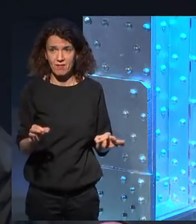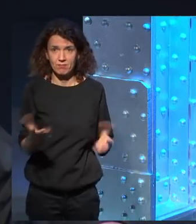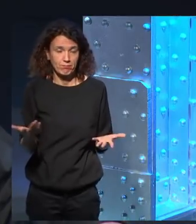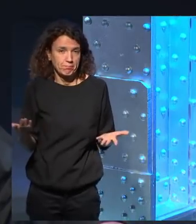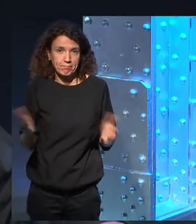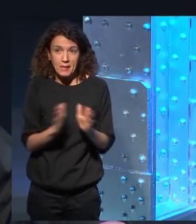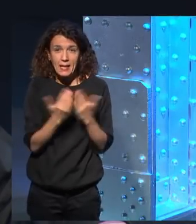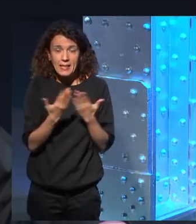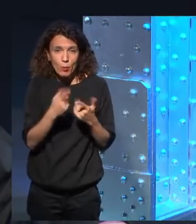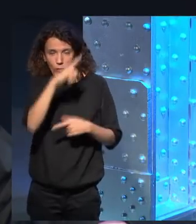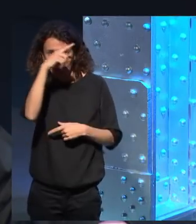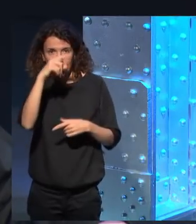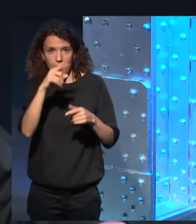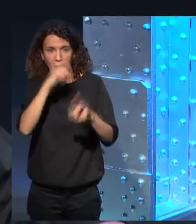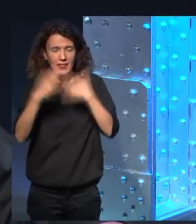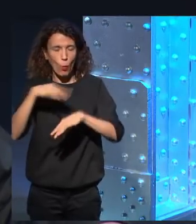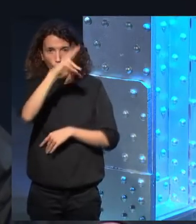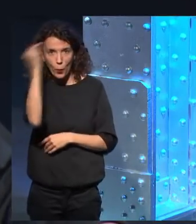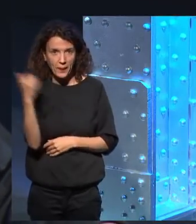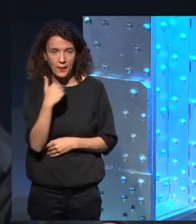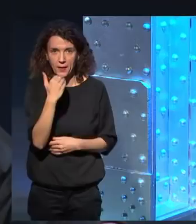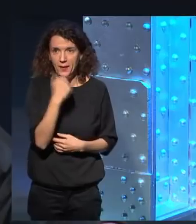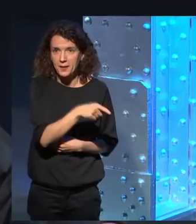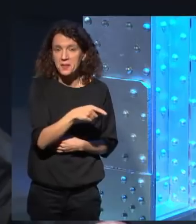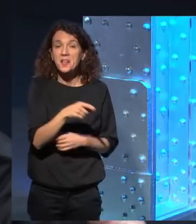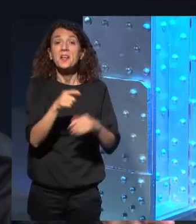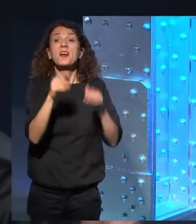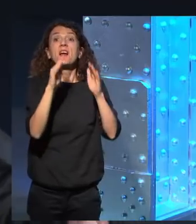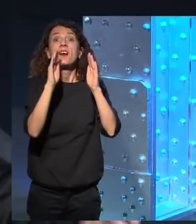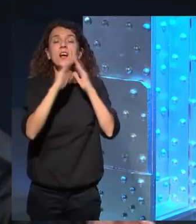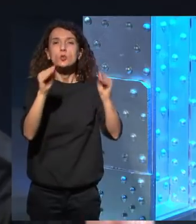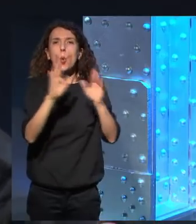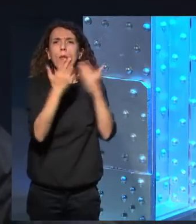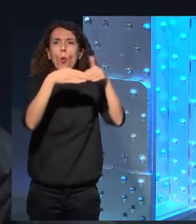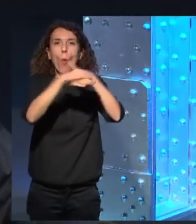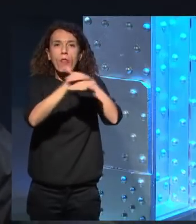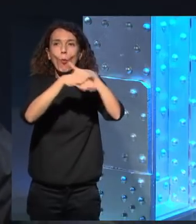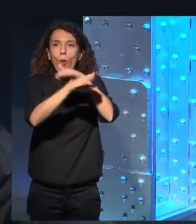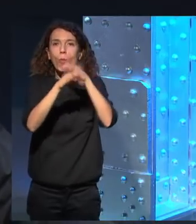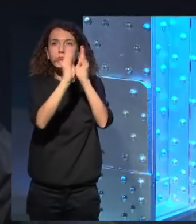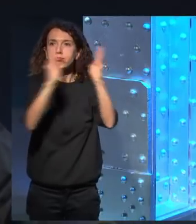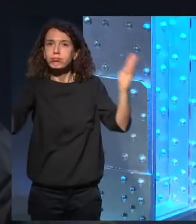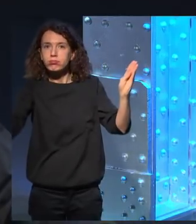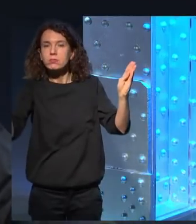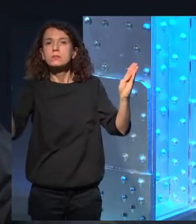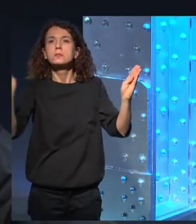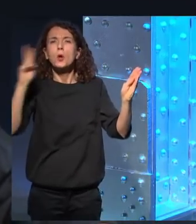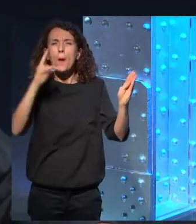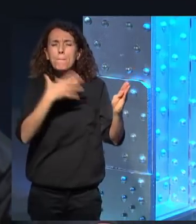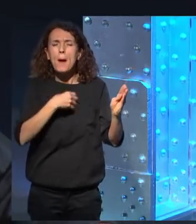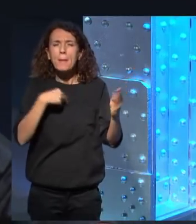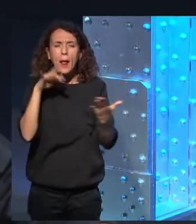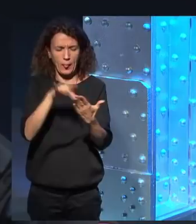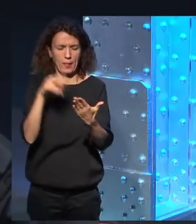su existencia, que los tenían en su casa, a veces con el papel que se veía amarillento